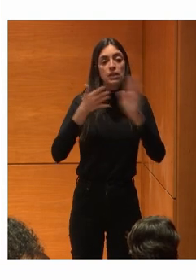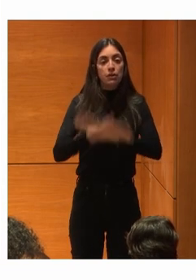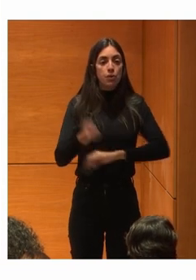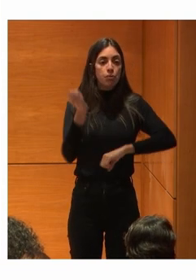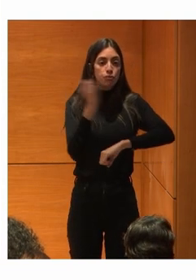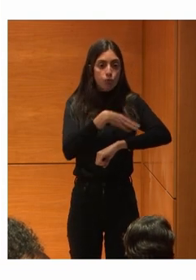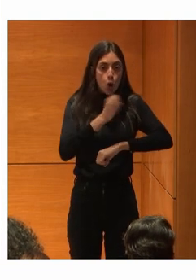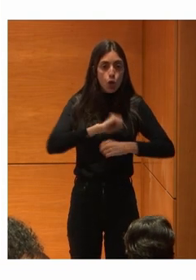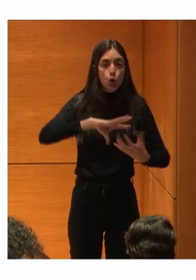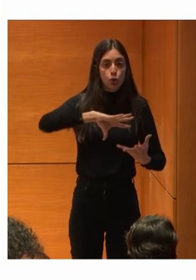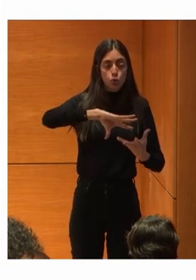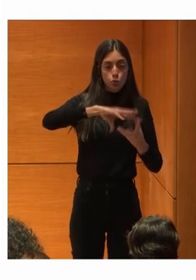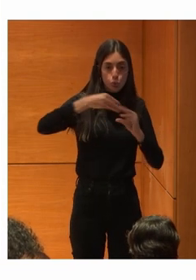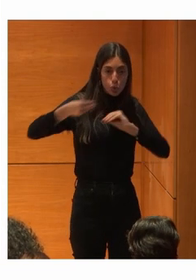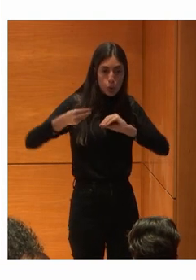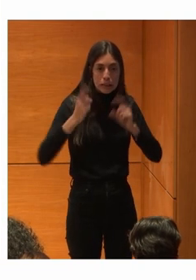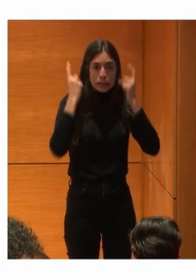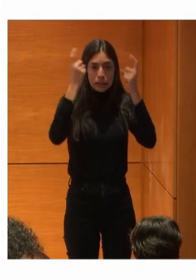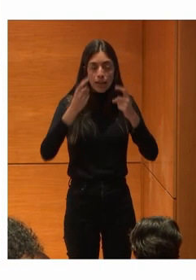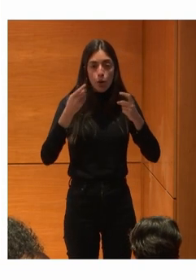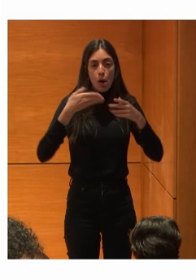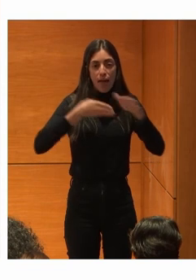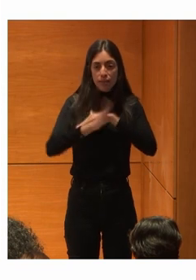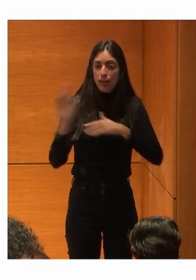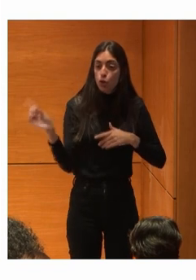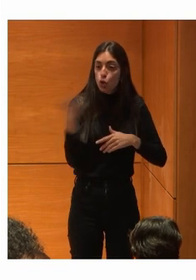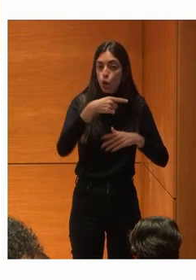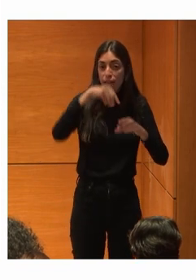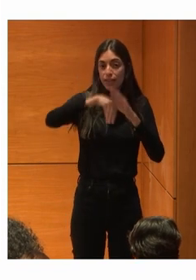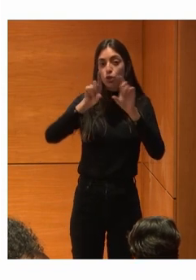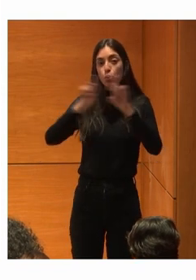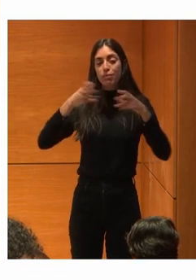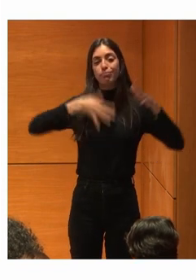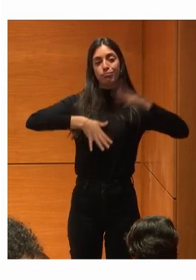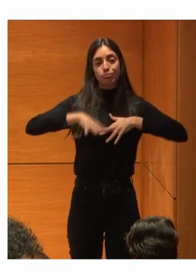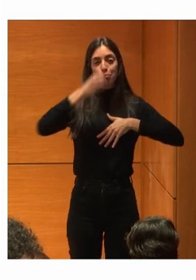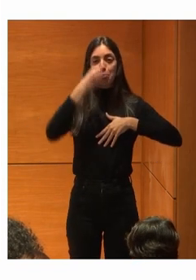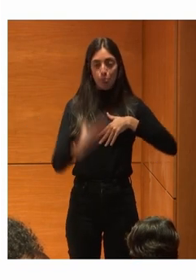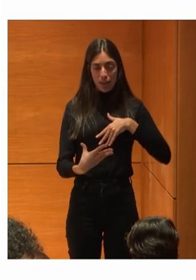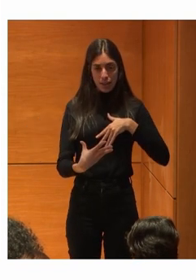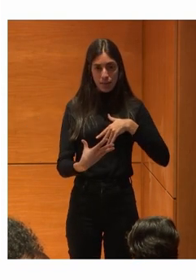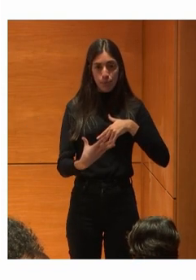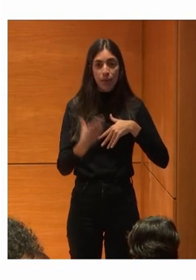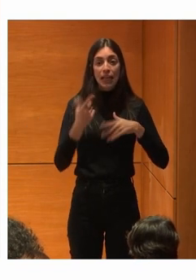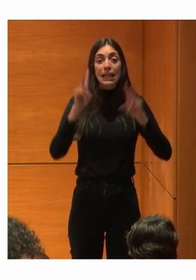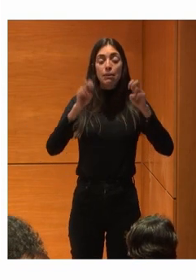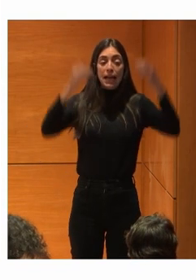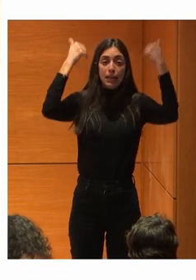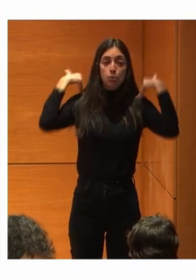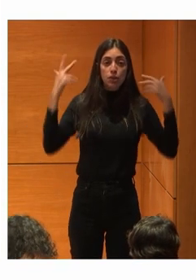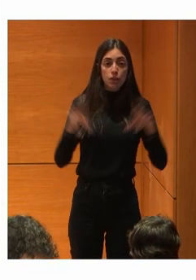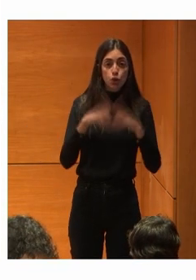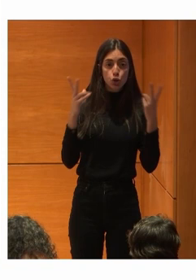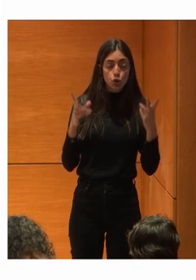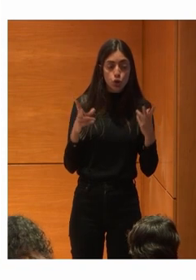Músculo Y permear Toda la accesibilidad En la compañía Empujando desde Responsabilidad social corporativa